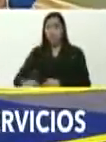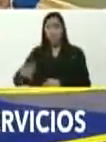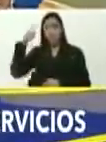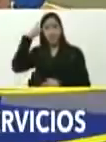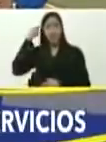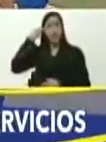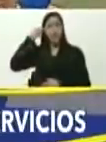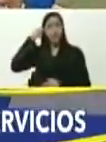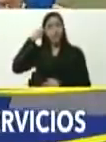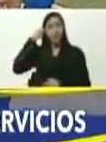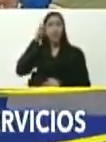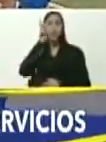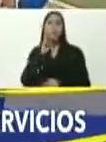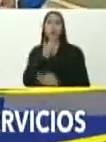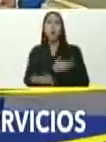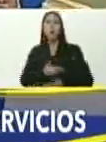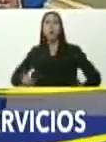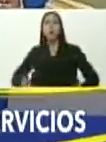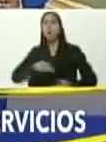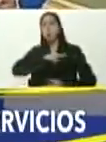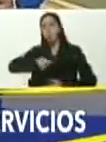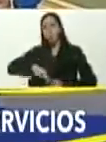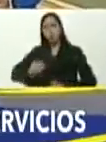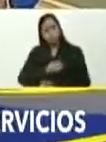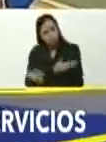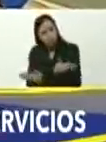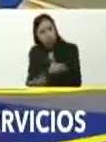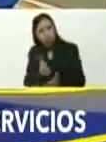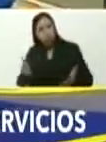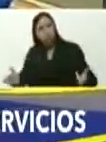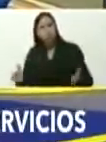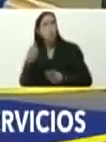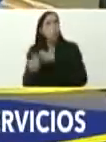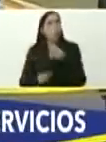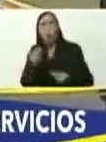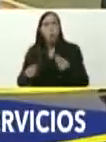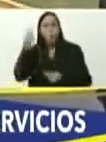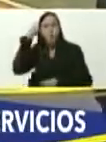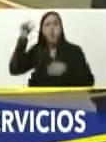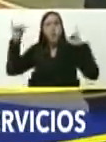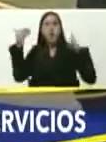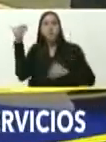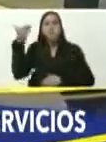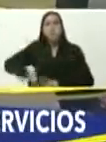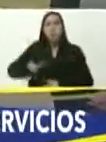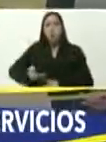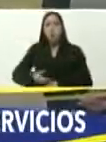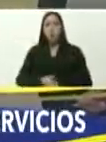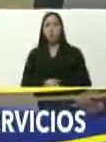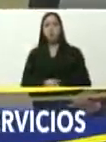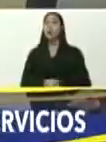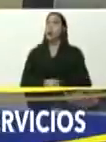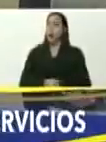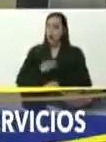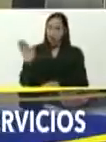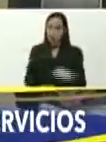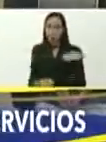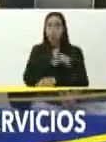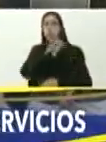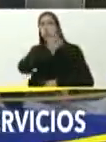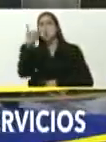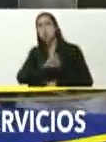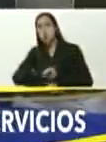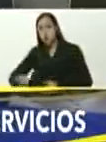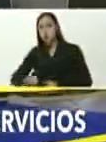chinita, y lo recibimos, ¿cómo hay que recibir el día de la chinita? Con gaitas, con el tema